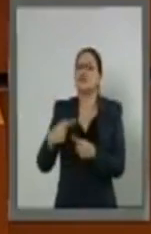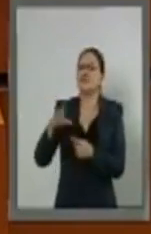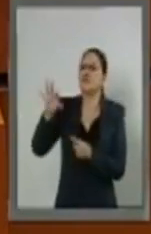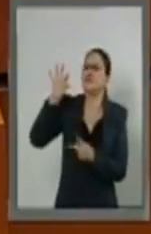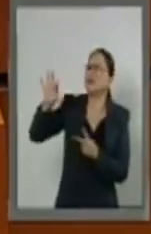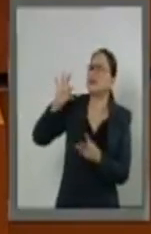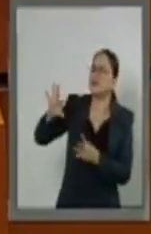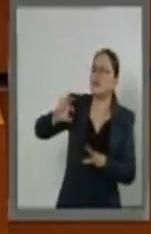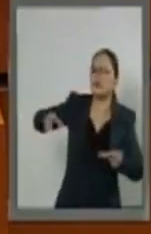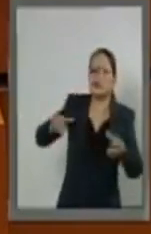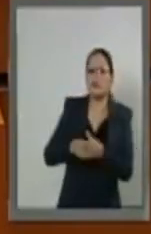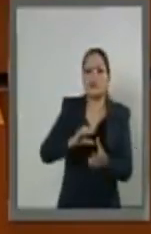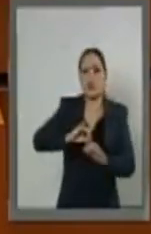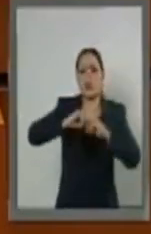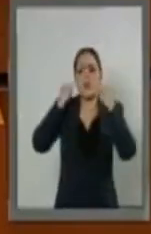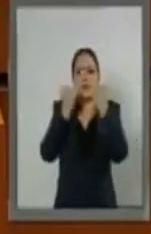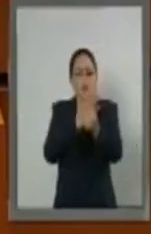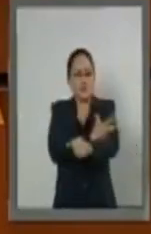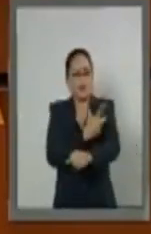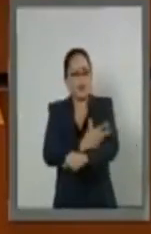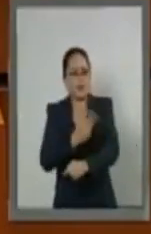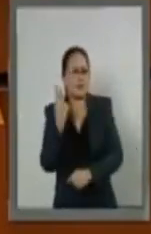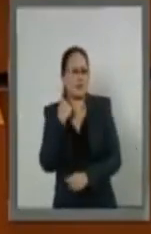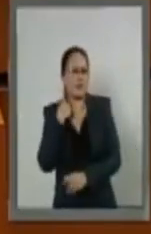Junta de Coordinación Política, el